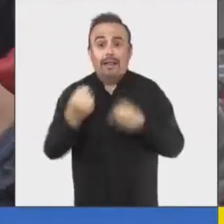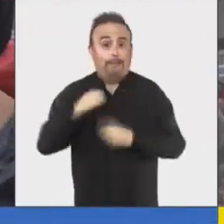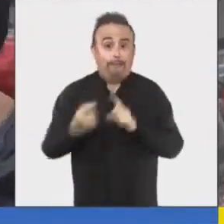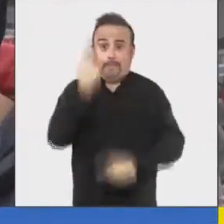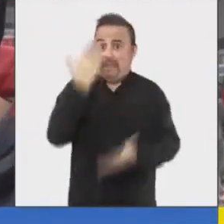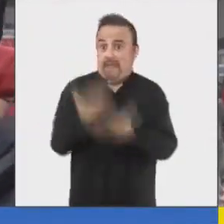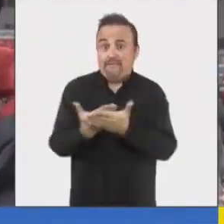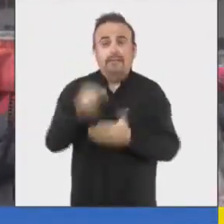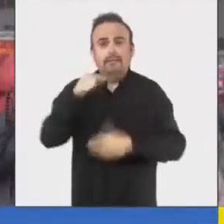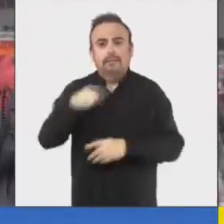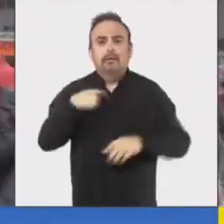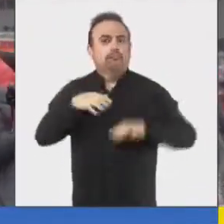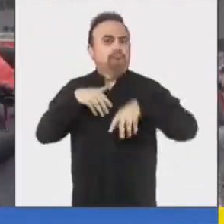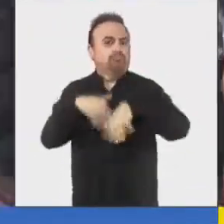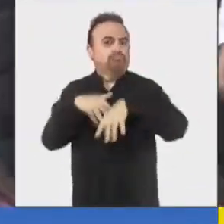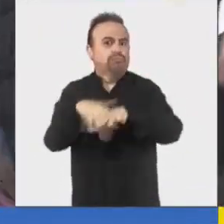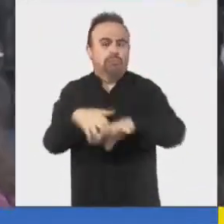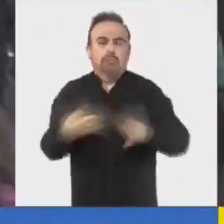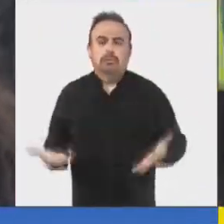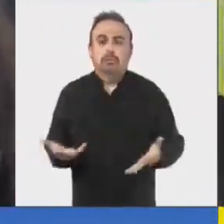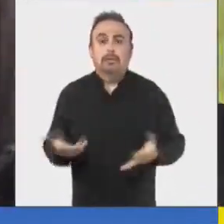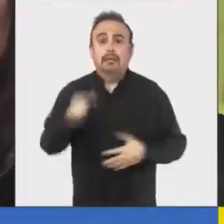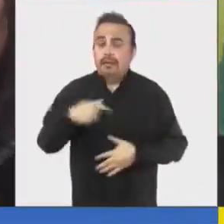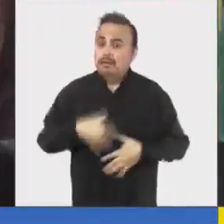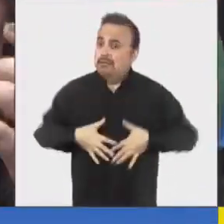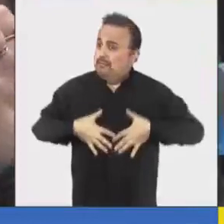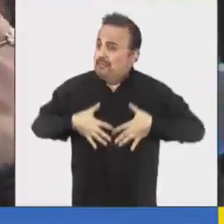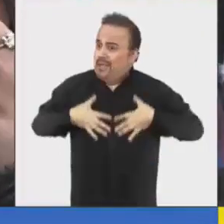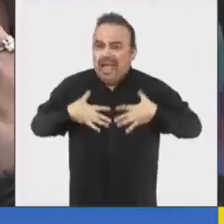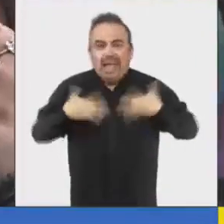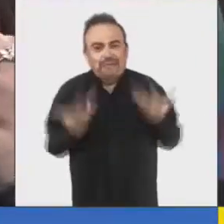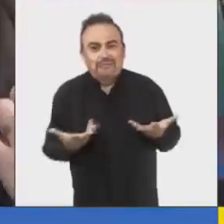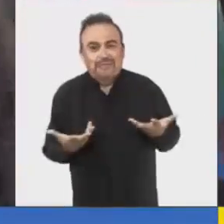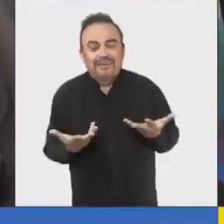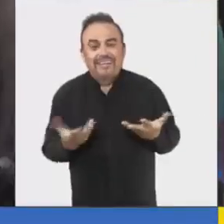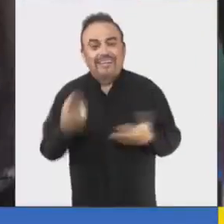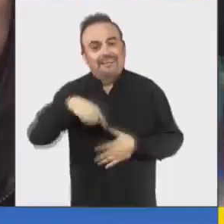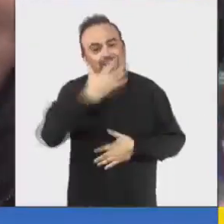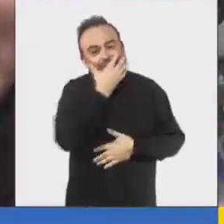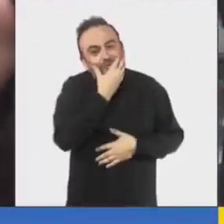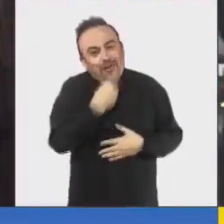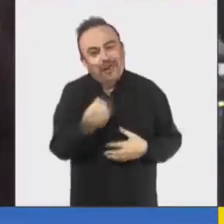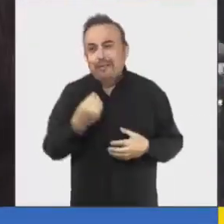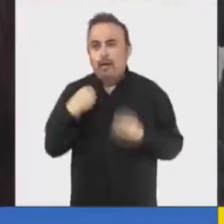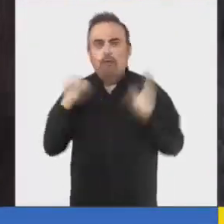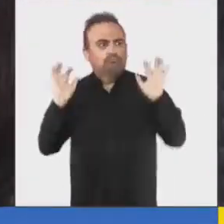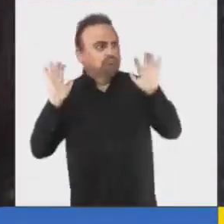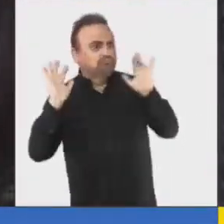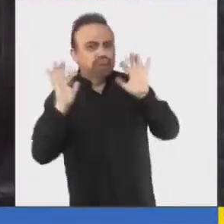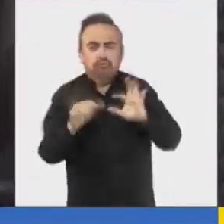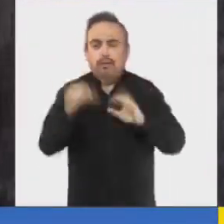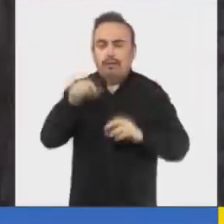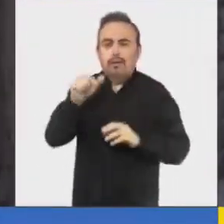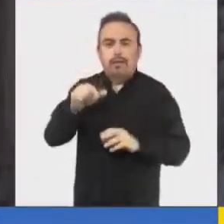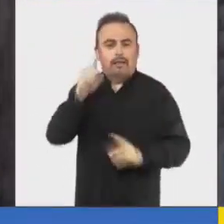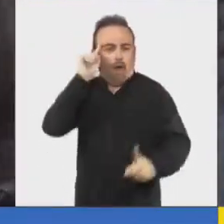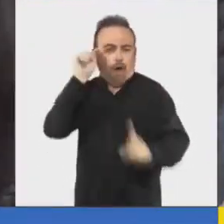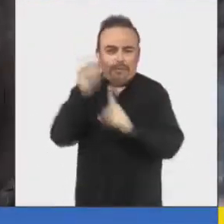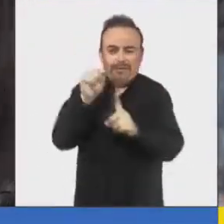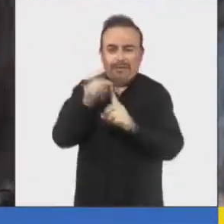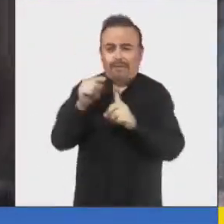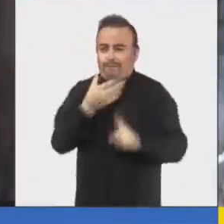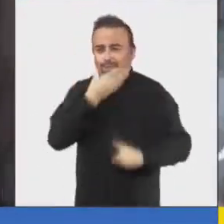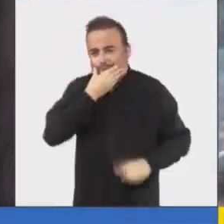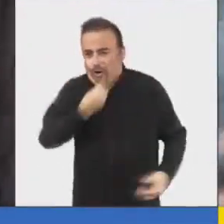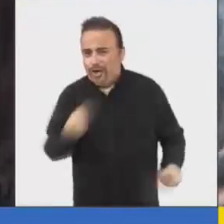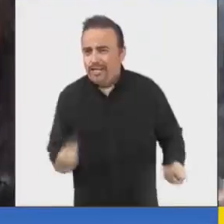es nuestra primera vez que participamos de la marcha. Emocionante porque igual es como es bonito ver a tanta gente en esta causa, así como si